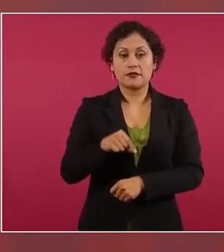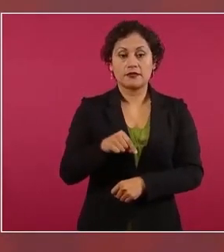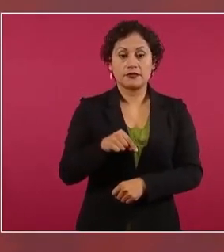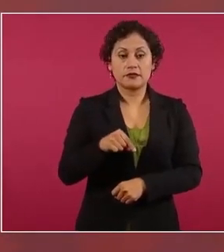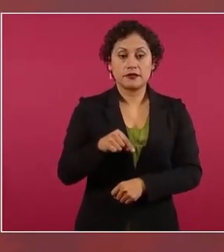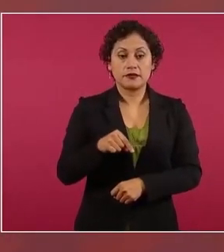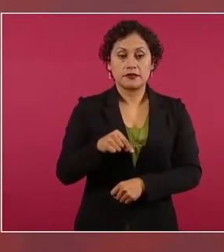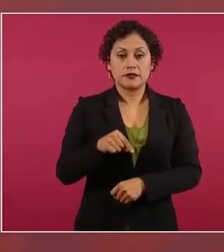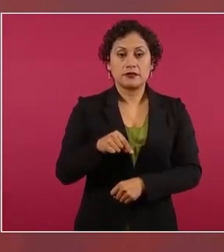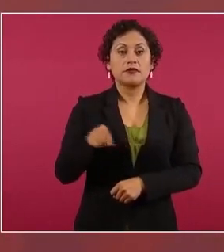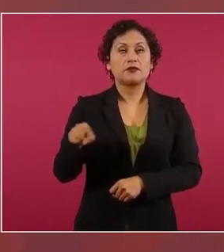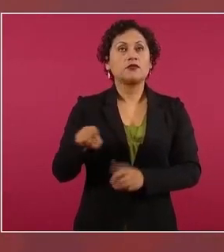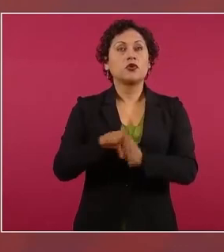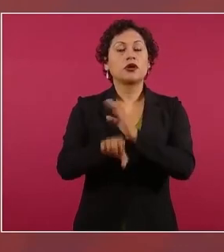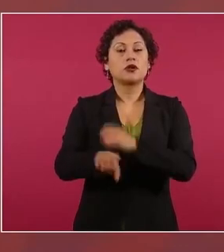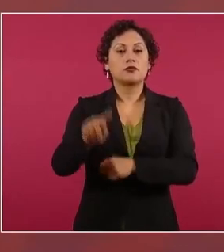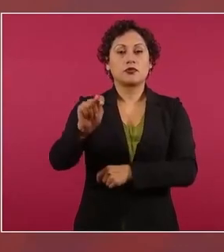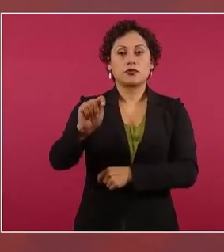Tenango